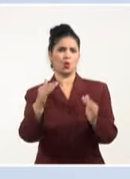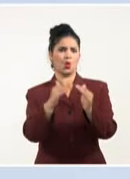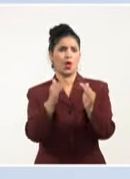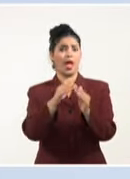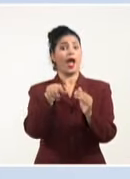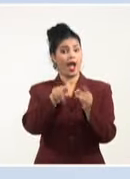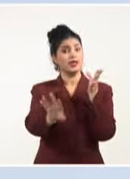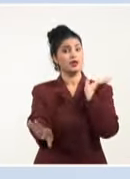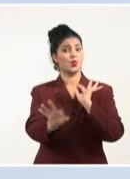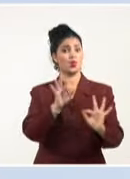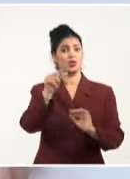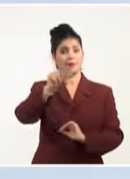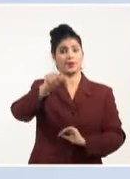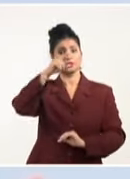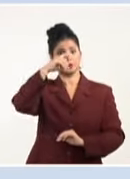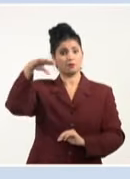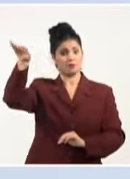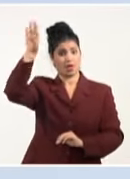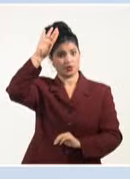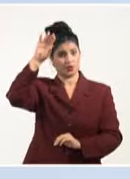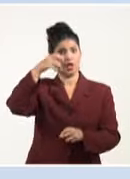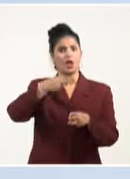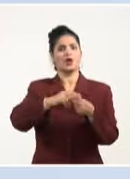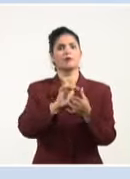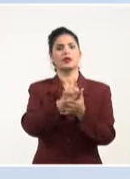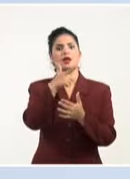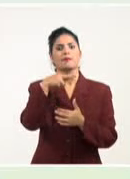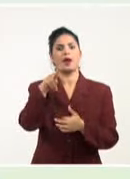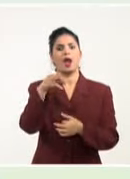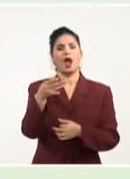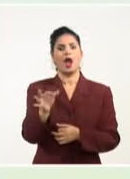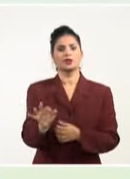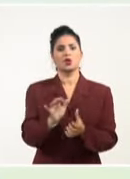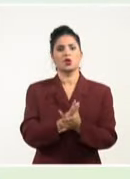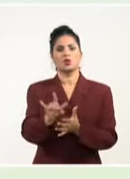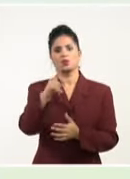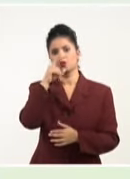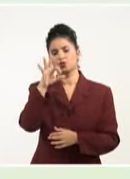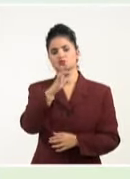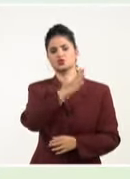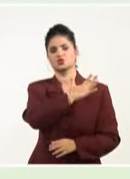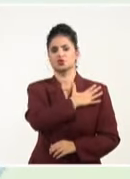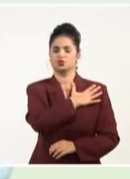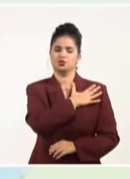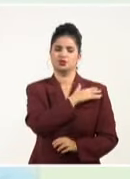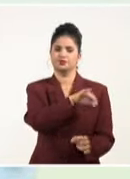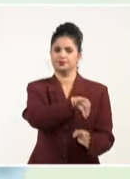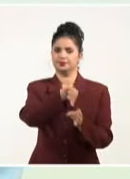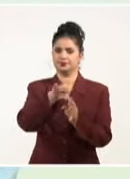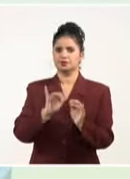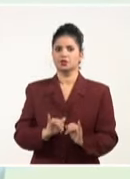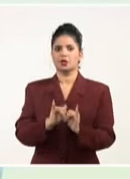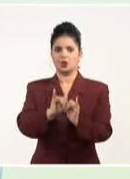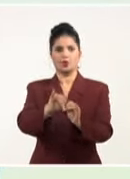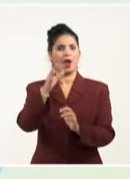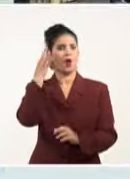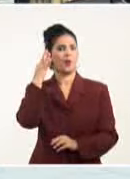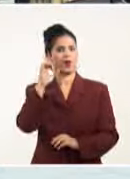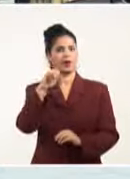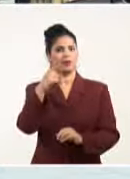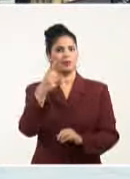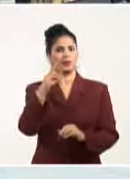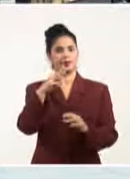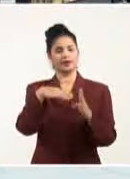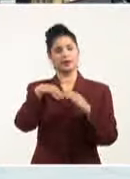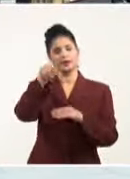el hogar Mario Muñoz, con muy buenas condiciones para todos los ancianos. De acuerdo con el primer ministro, la gobernadora debe seguir trabajando en la